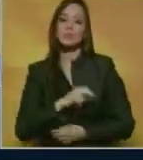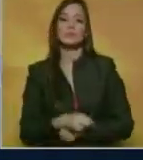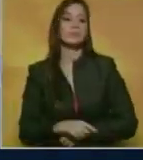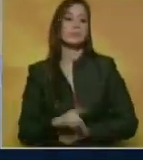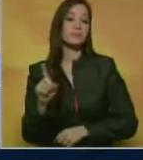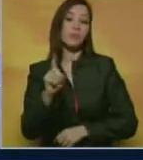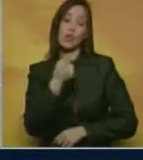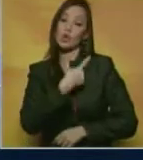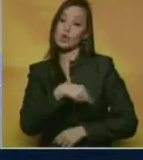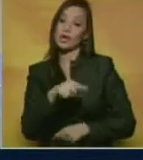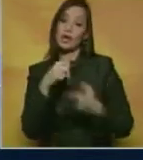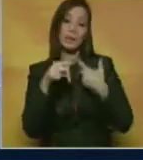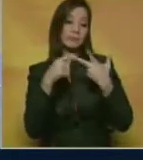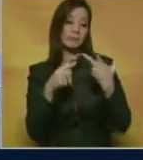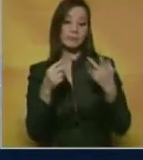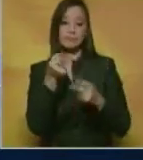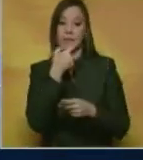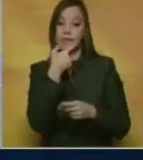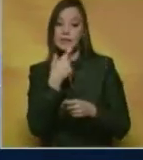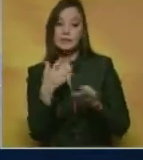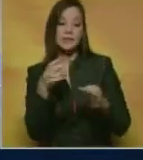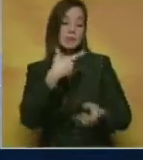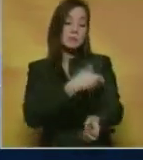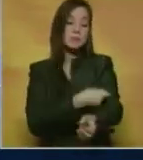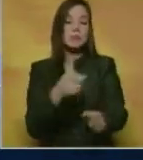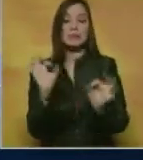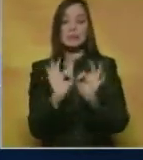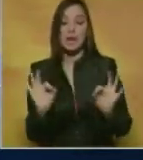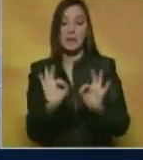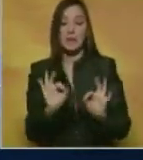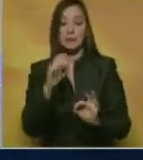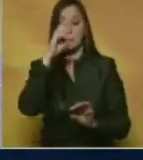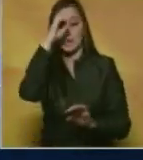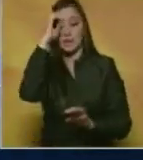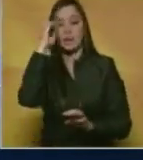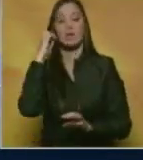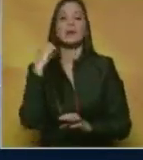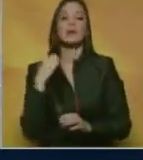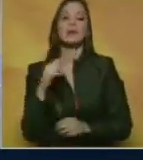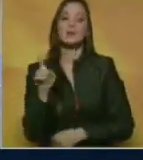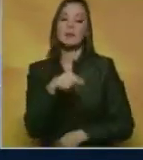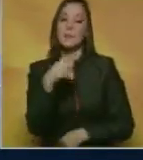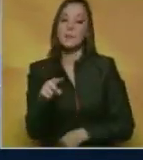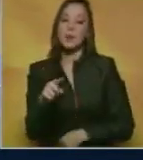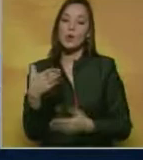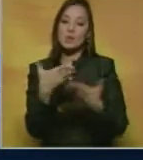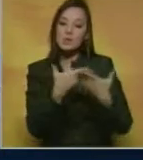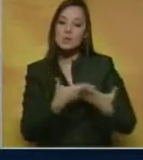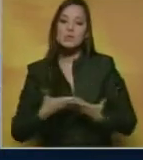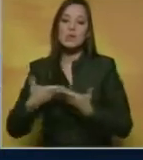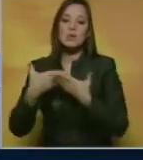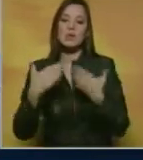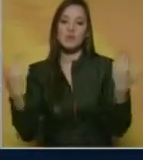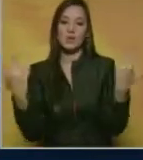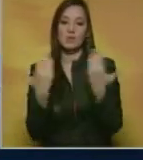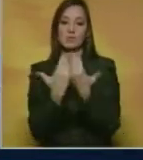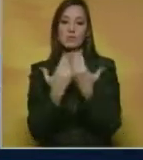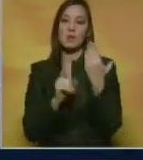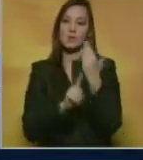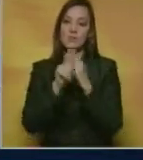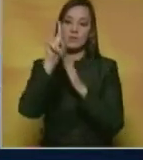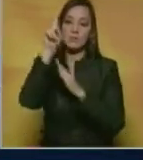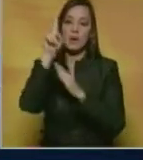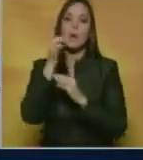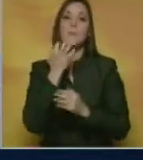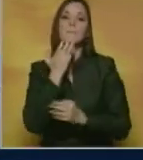insumos, no se cuenta ahorita con el servicio de ascensores. Por ejemplo, en el